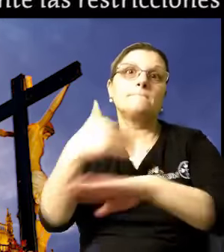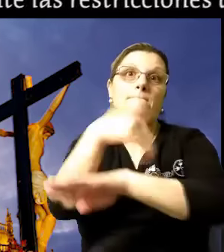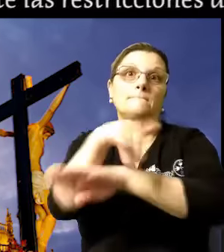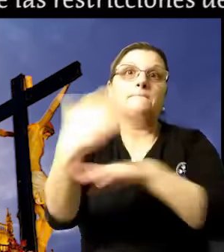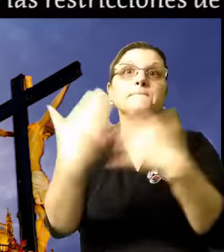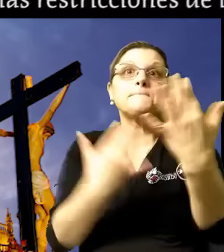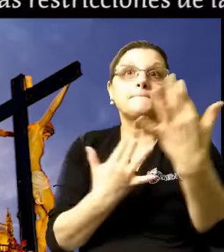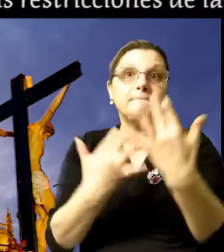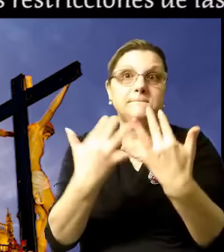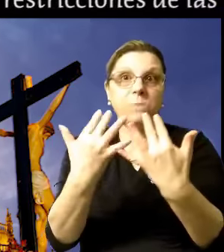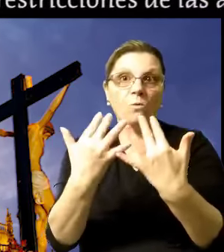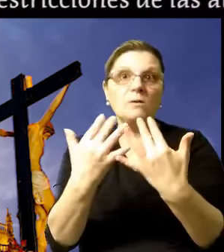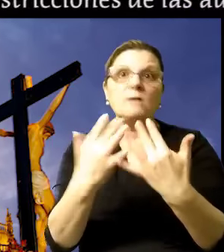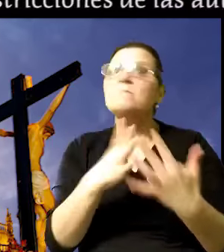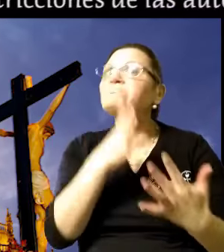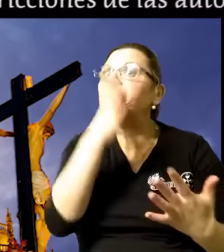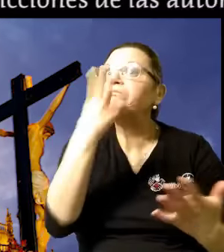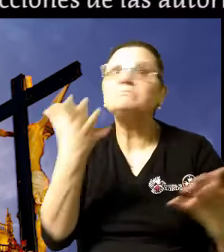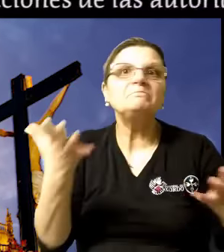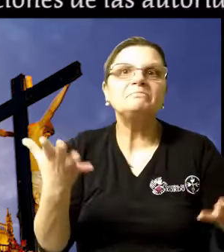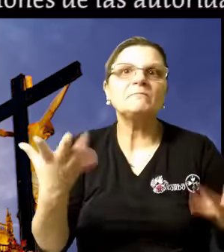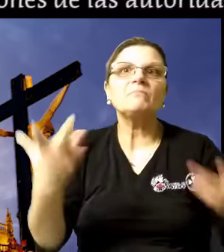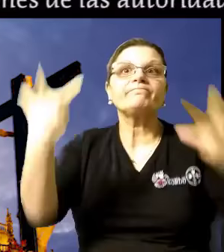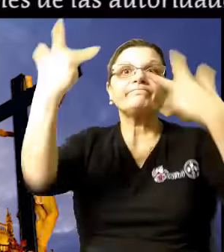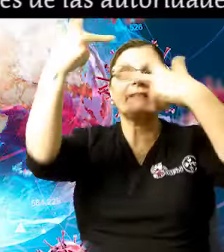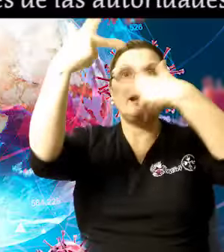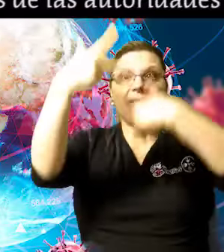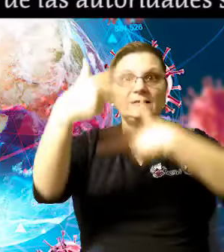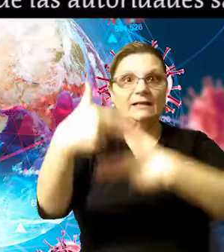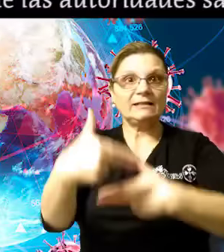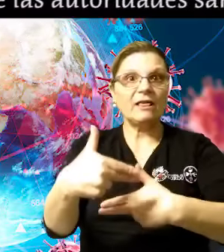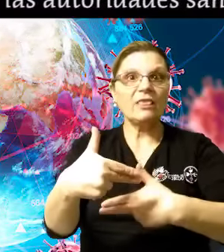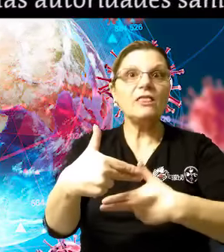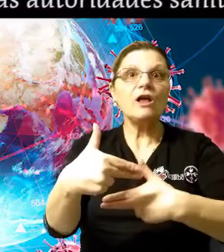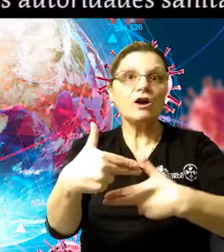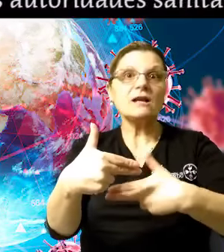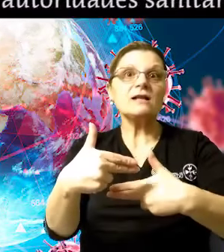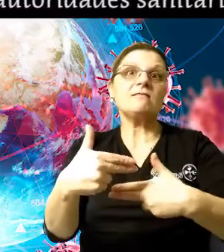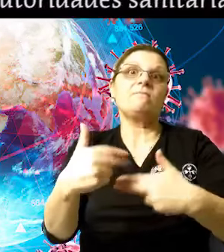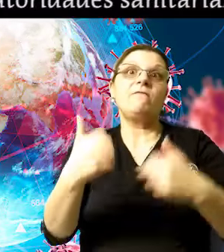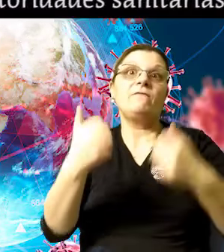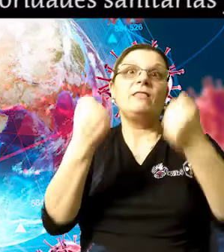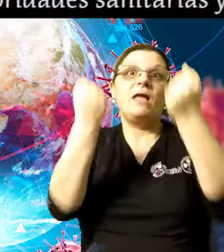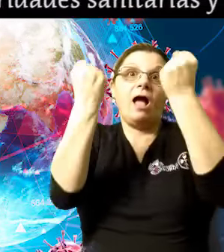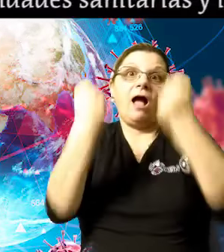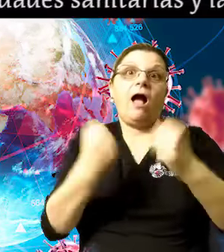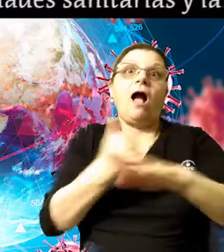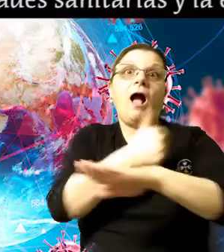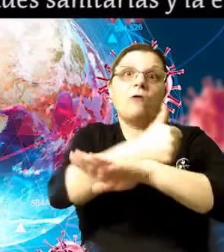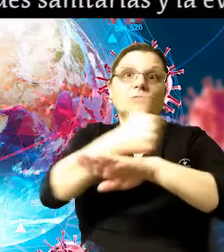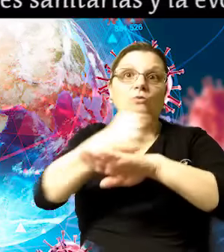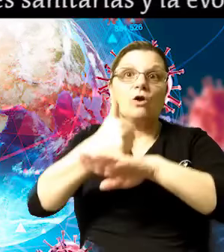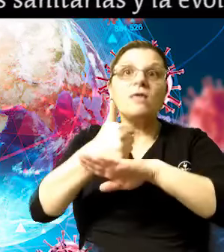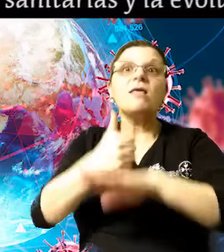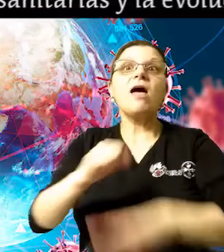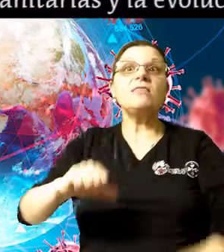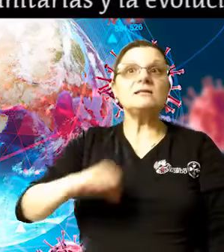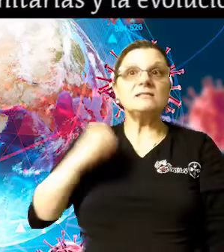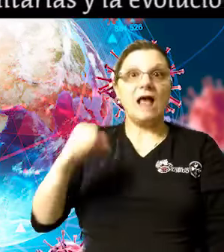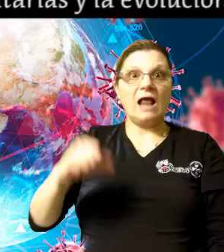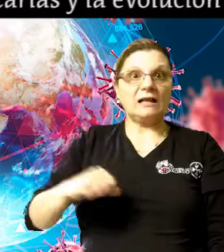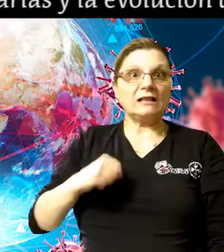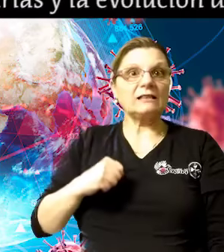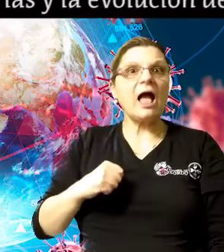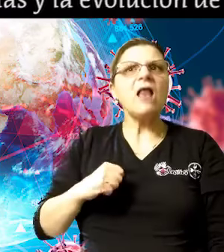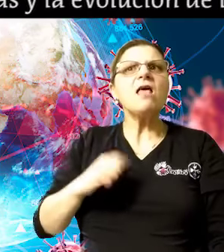el uso de la vía pública ante las restricciones de